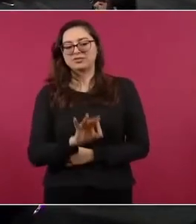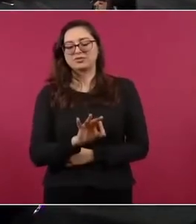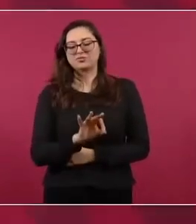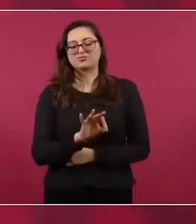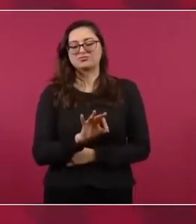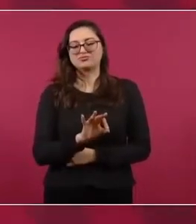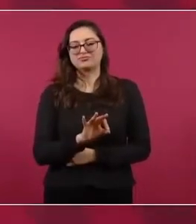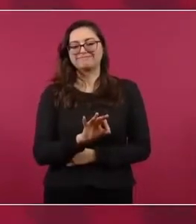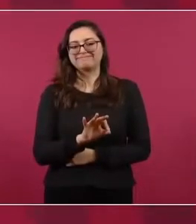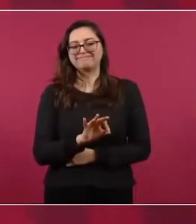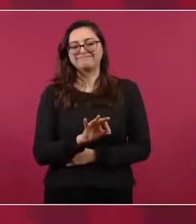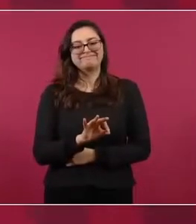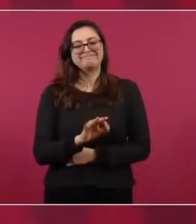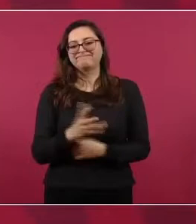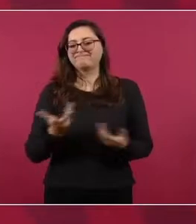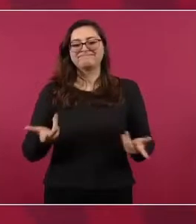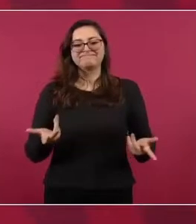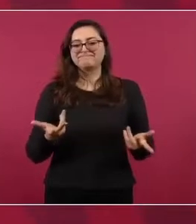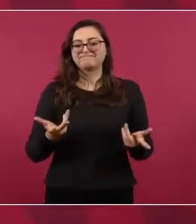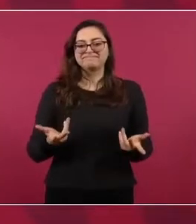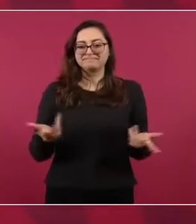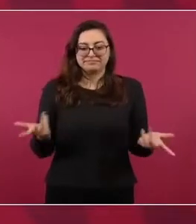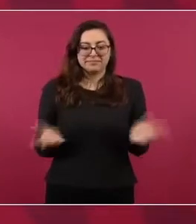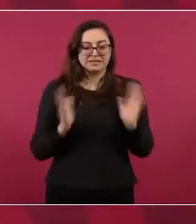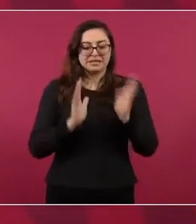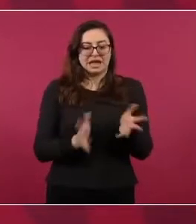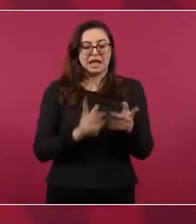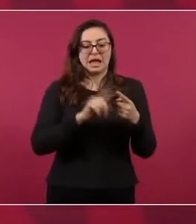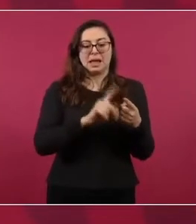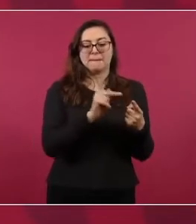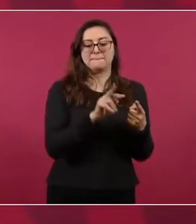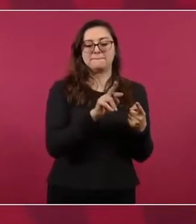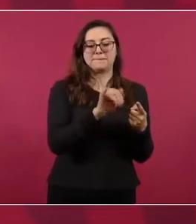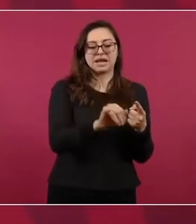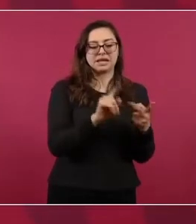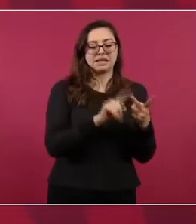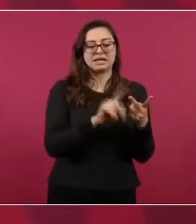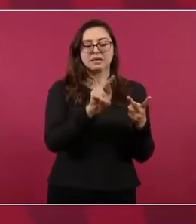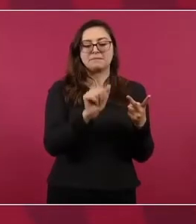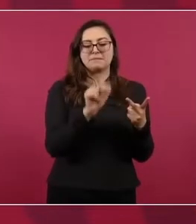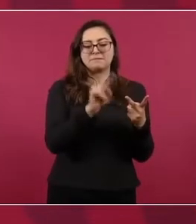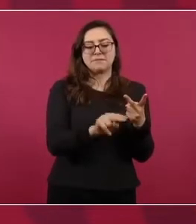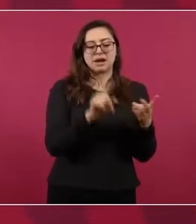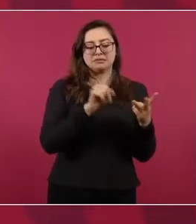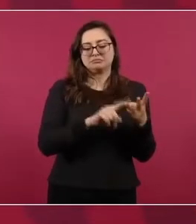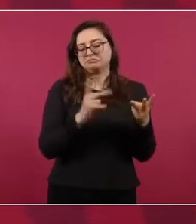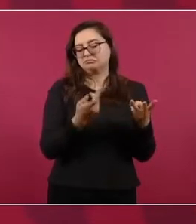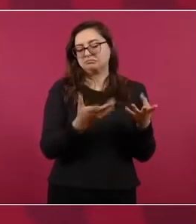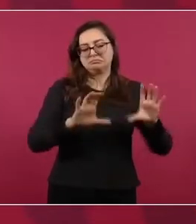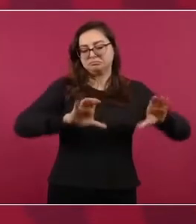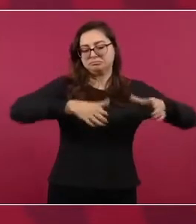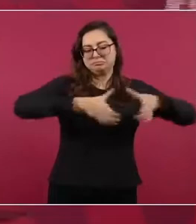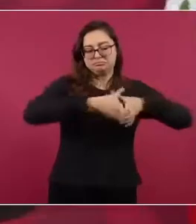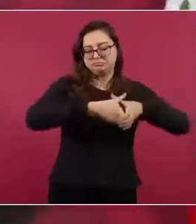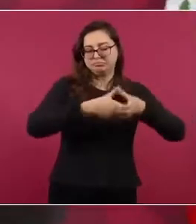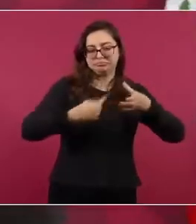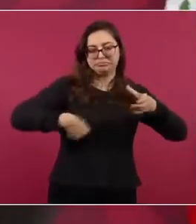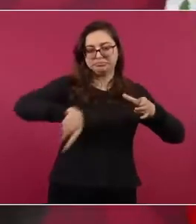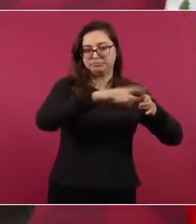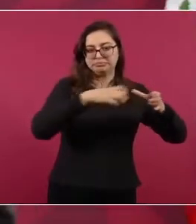como se han aliado los conservadores en un bloque